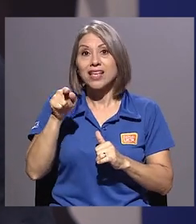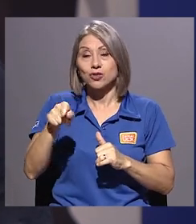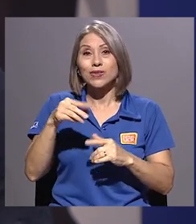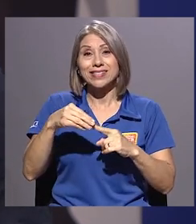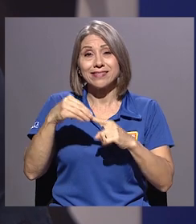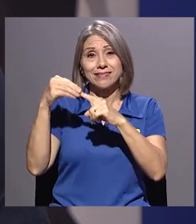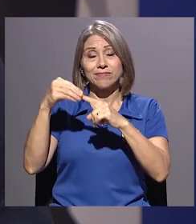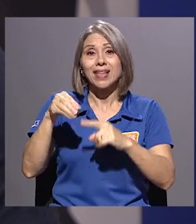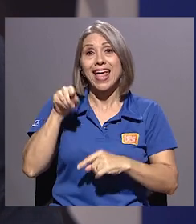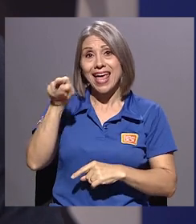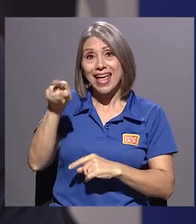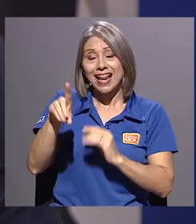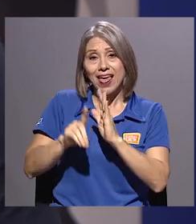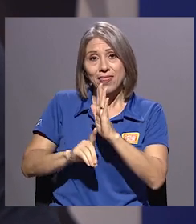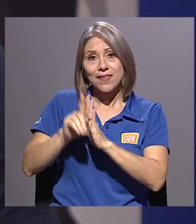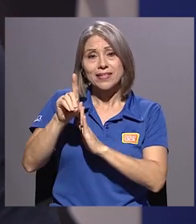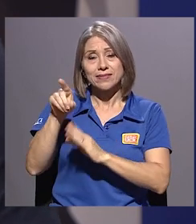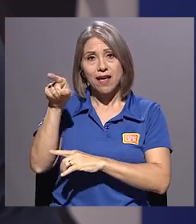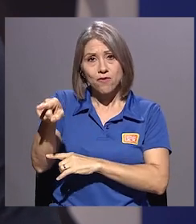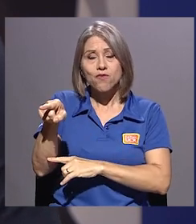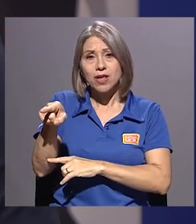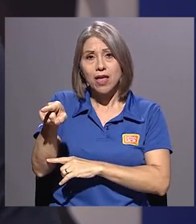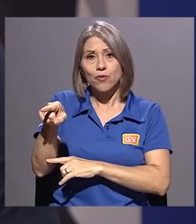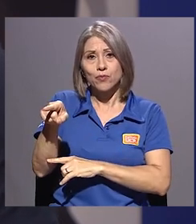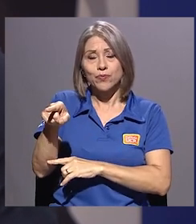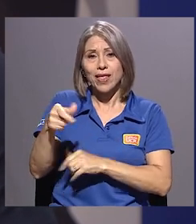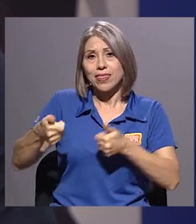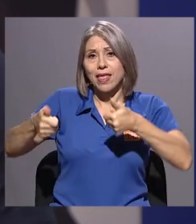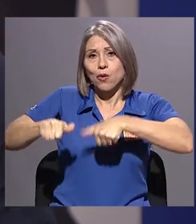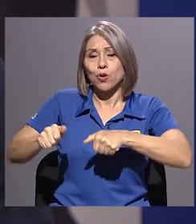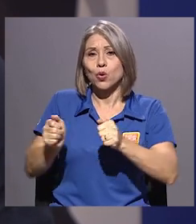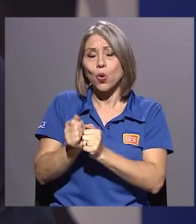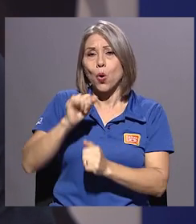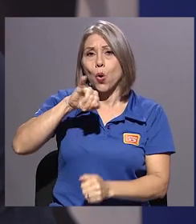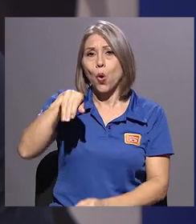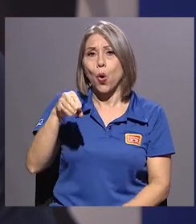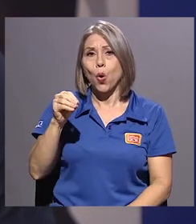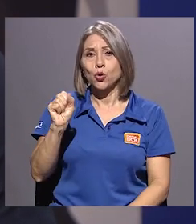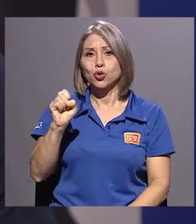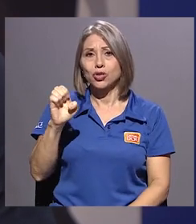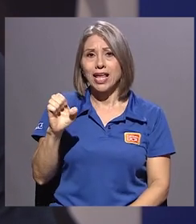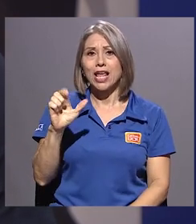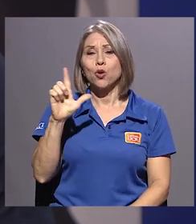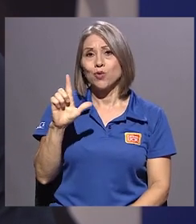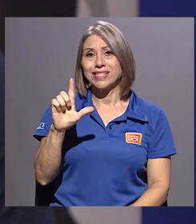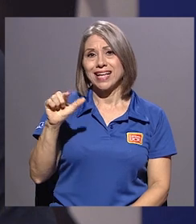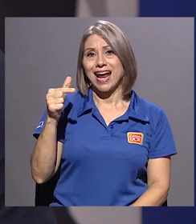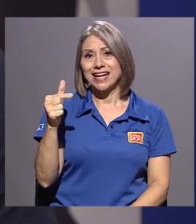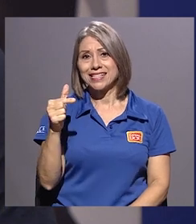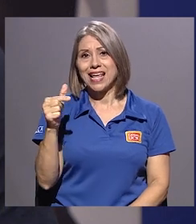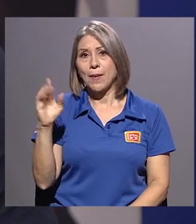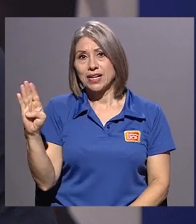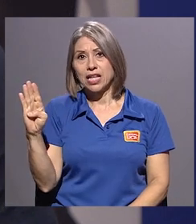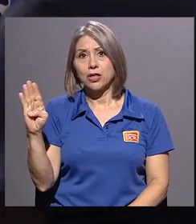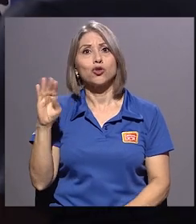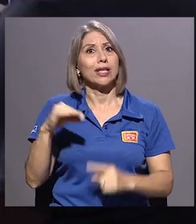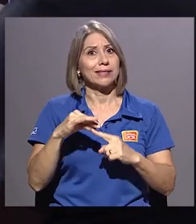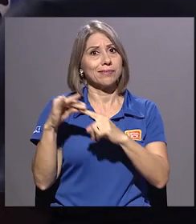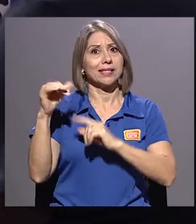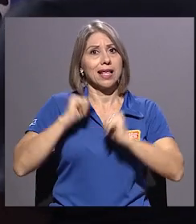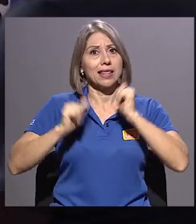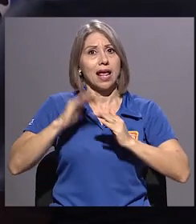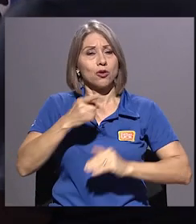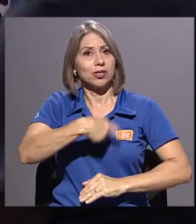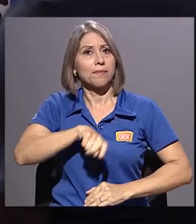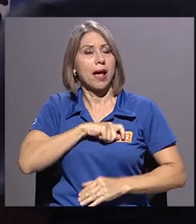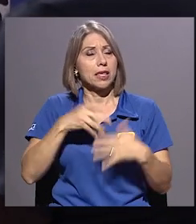él ha desarrollado. Según José Luis García Barrientos, un teatrólogo muy importante de España, lo pone